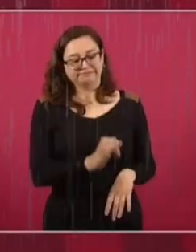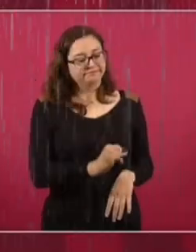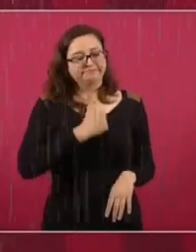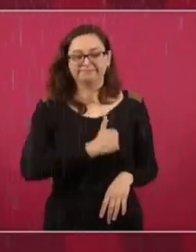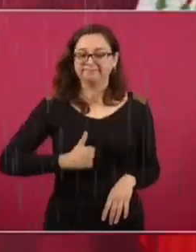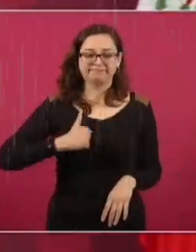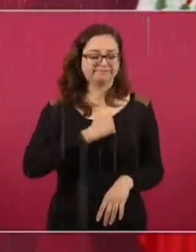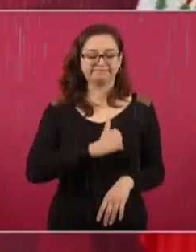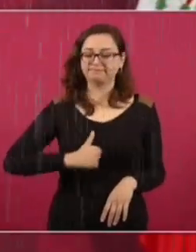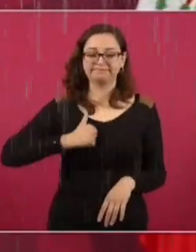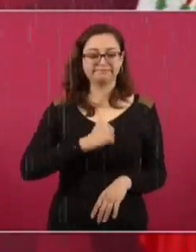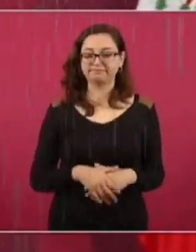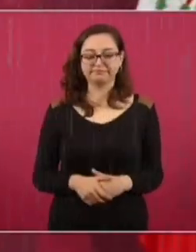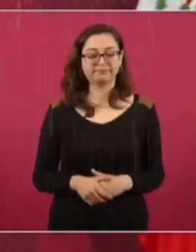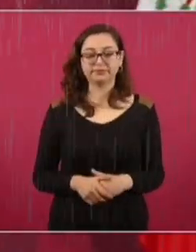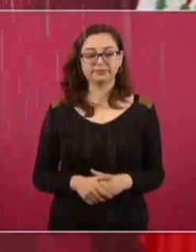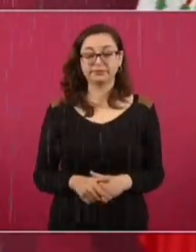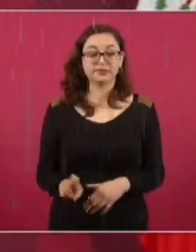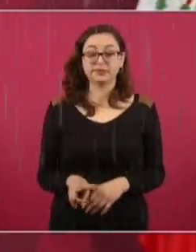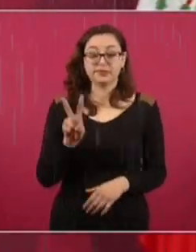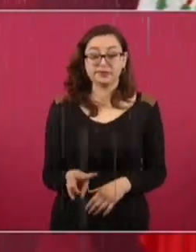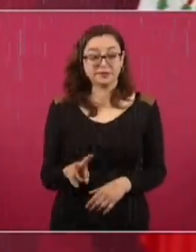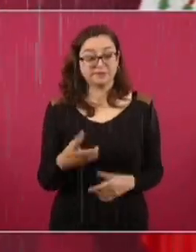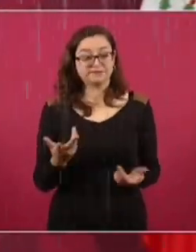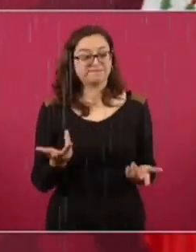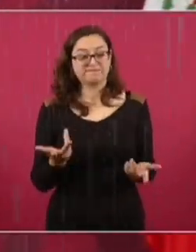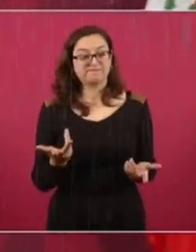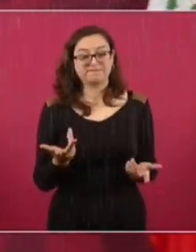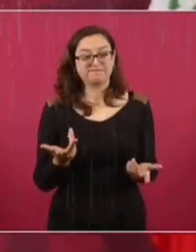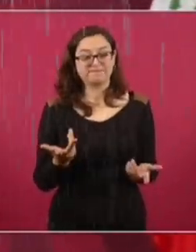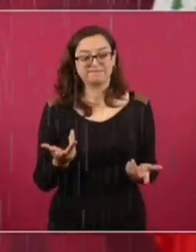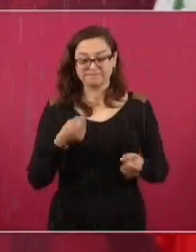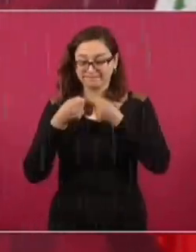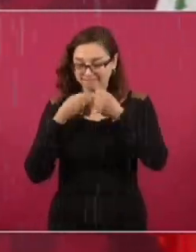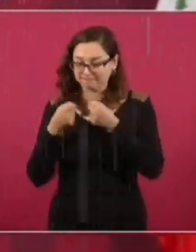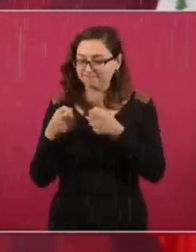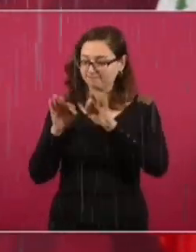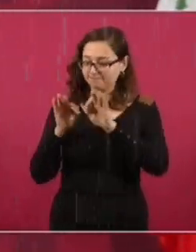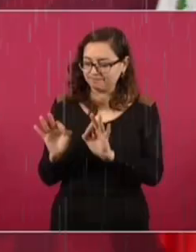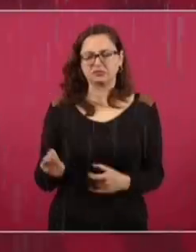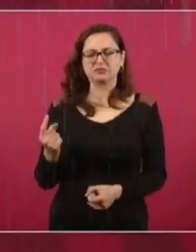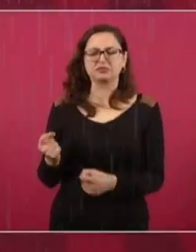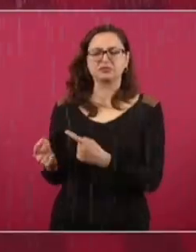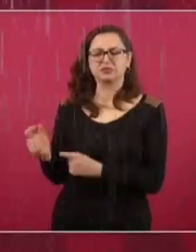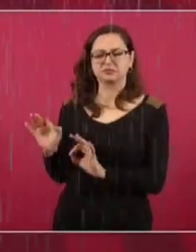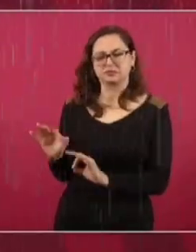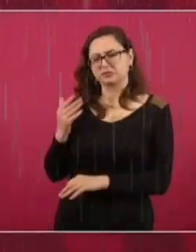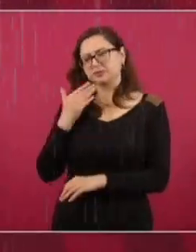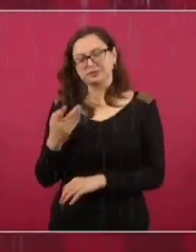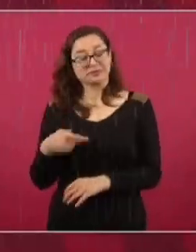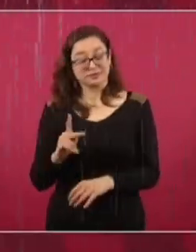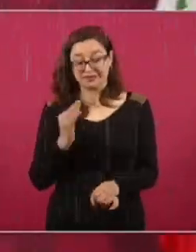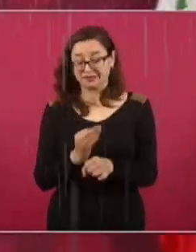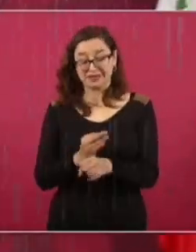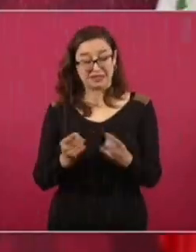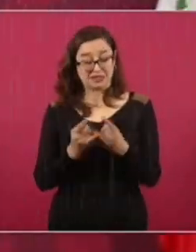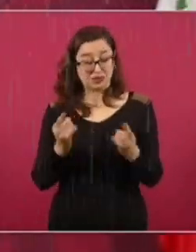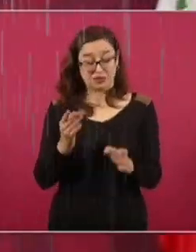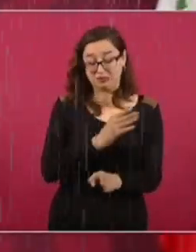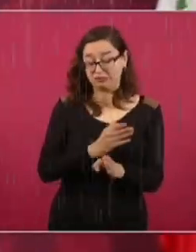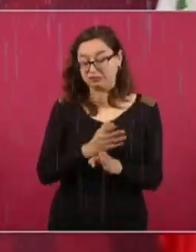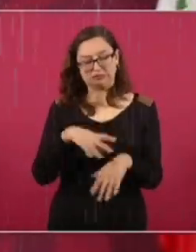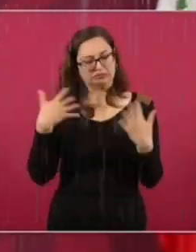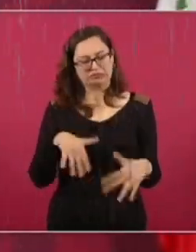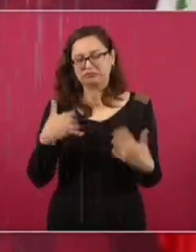en cuanto al ejercicio del noble oficio del periodismo en México. Pero esa es una de las peores épocas. Es